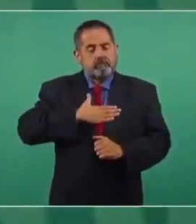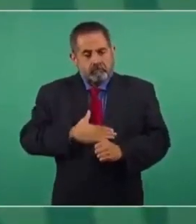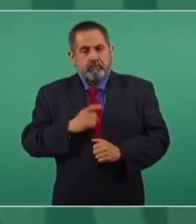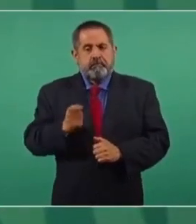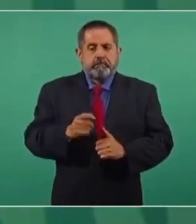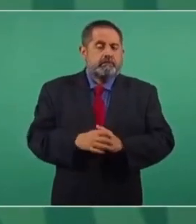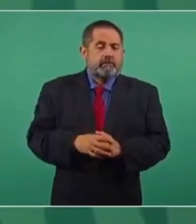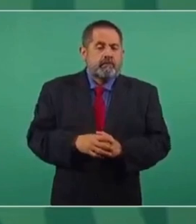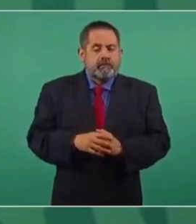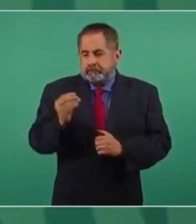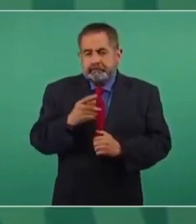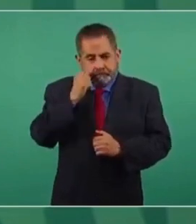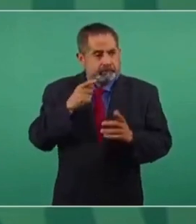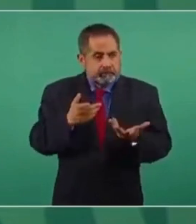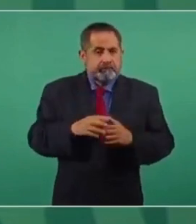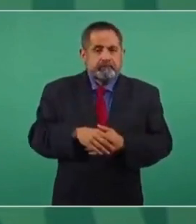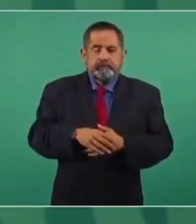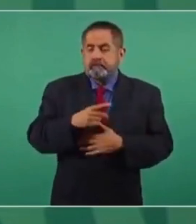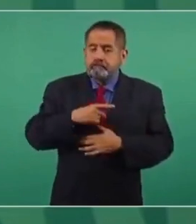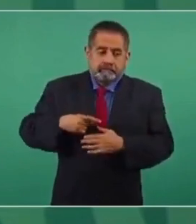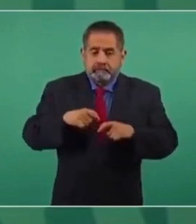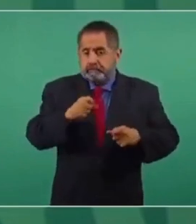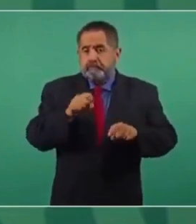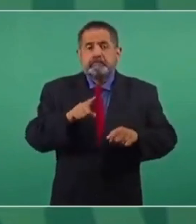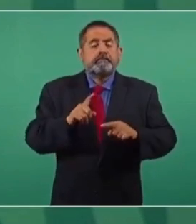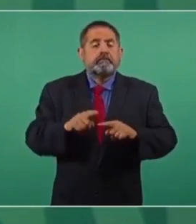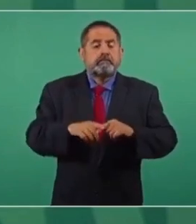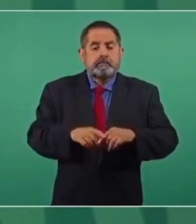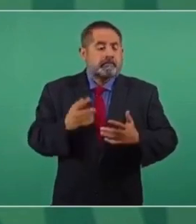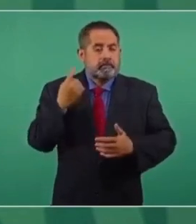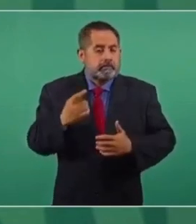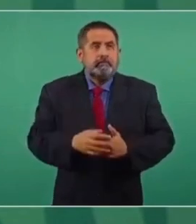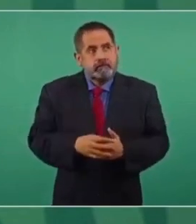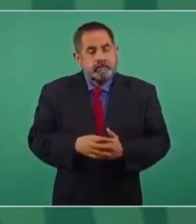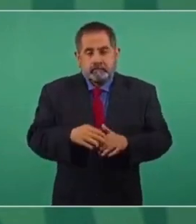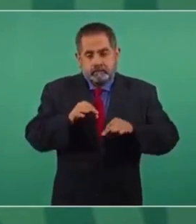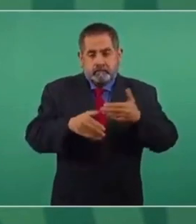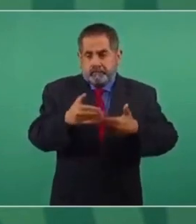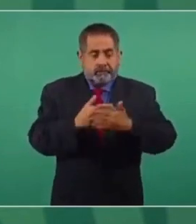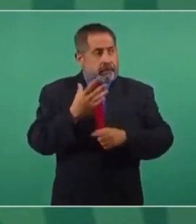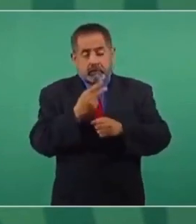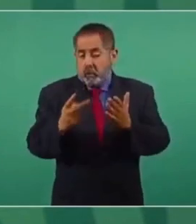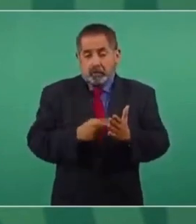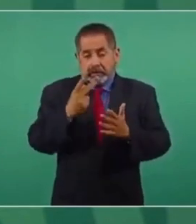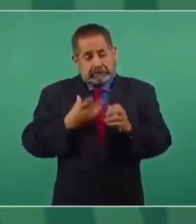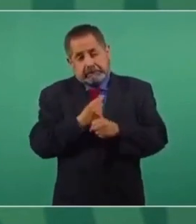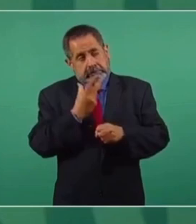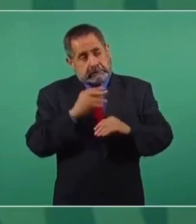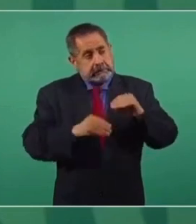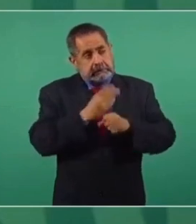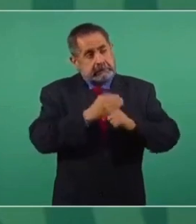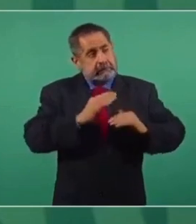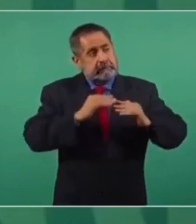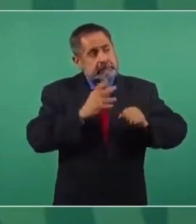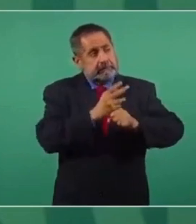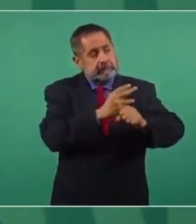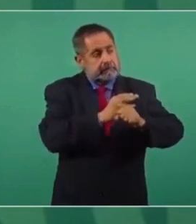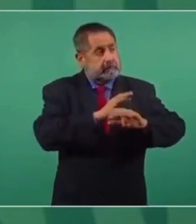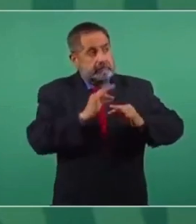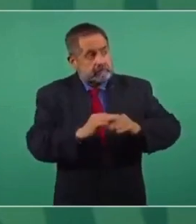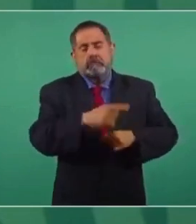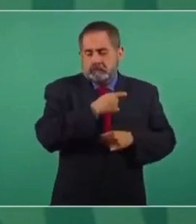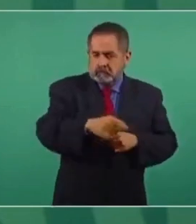Independientemente de eso, se tiene también que trabajar para rehabilitar la línea, porque